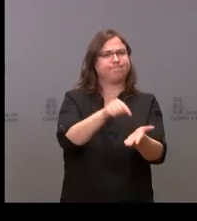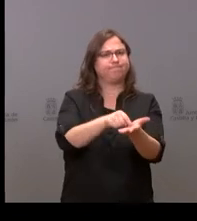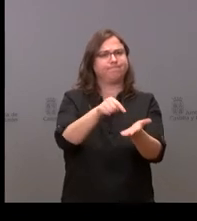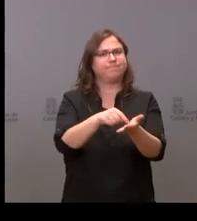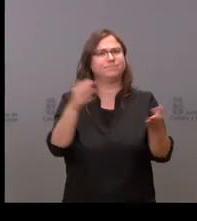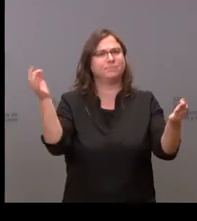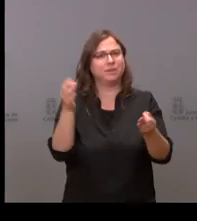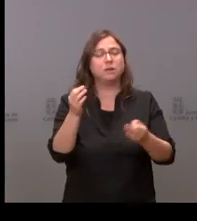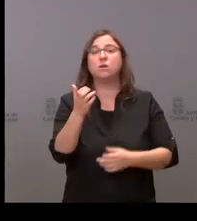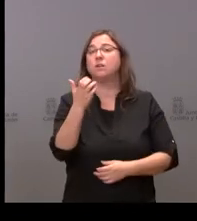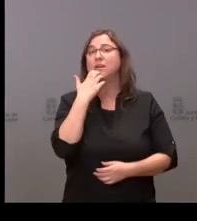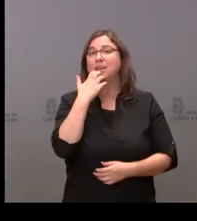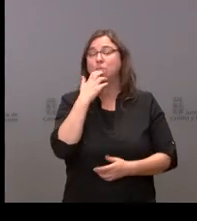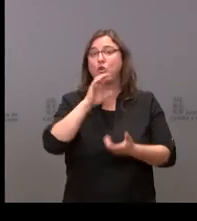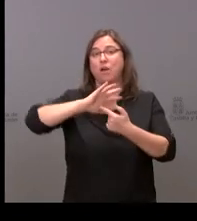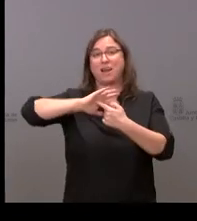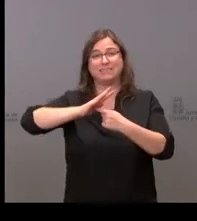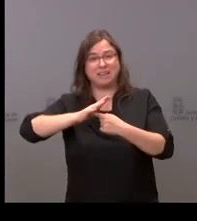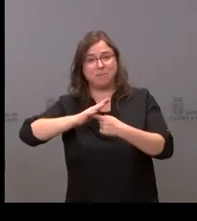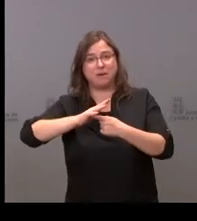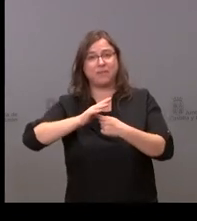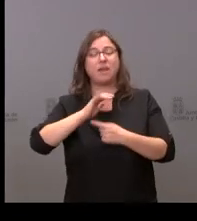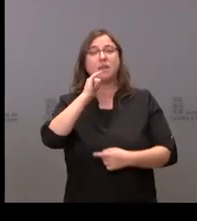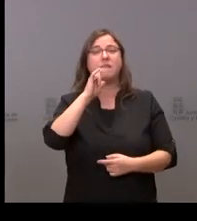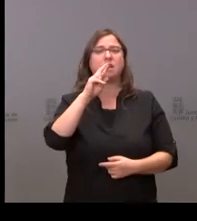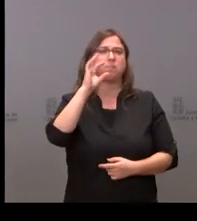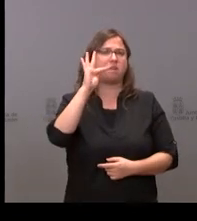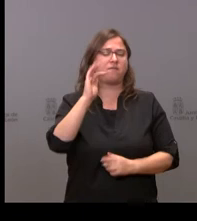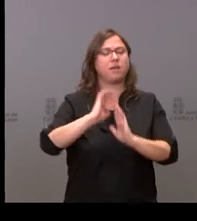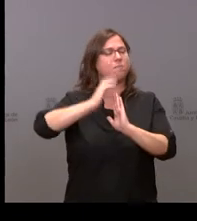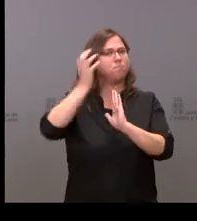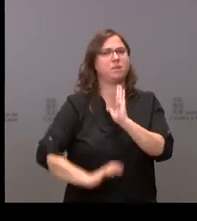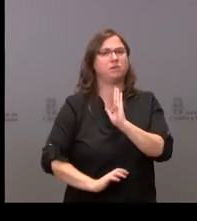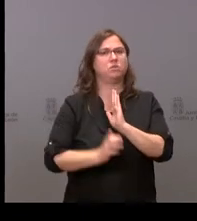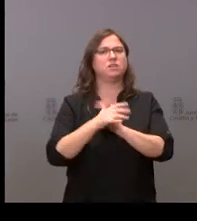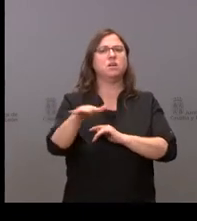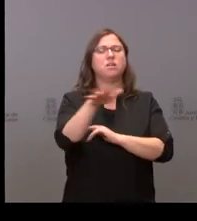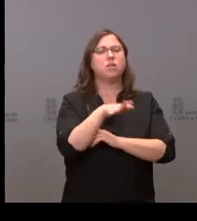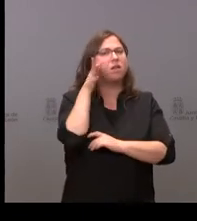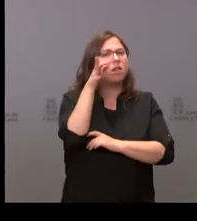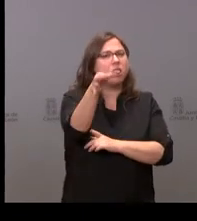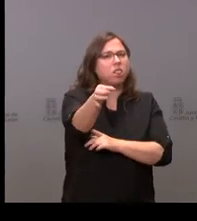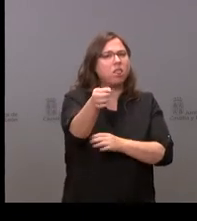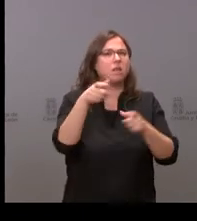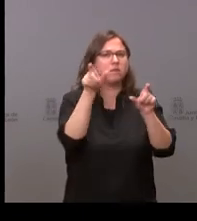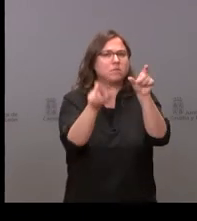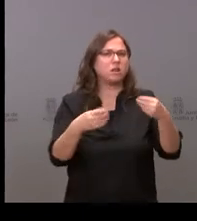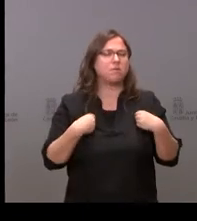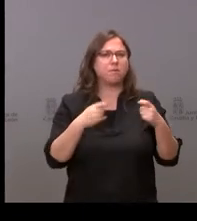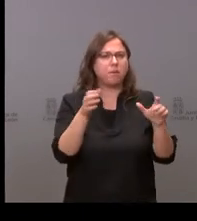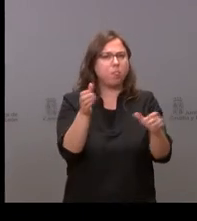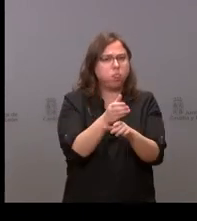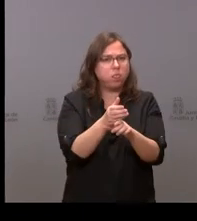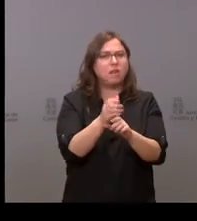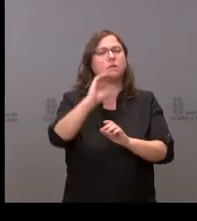tome el ejemplo de Castilla-La Mancha y reduzca el IRPF en las zonas con menor población no sé si es una medida que se